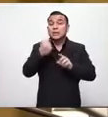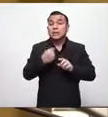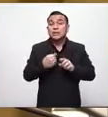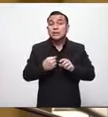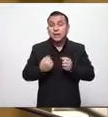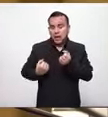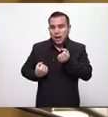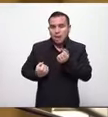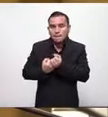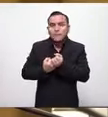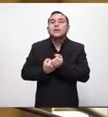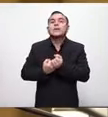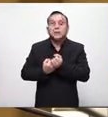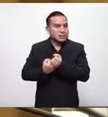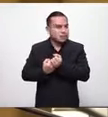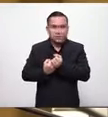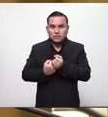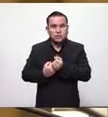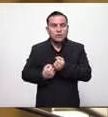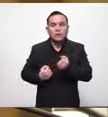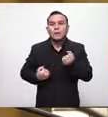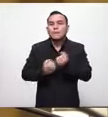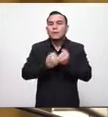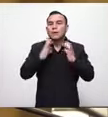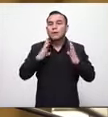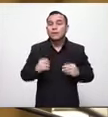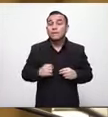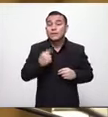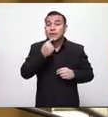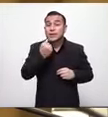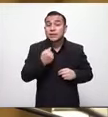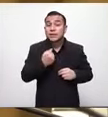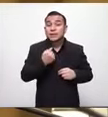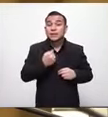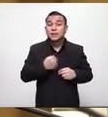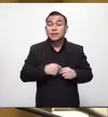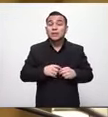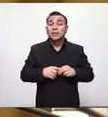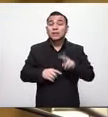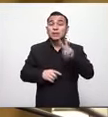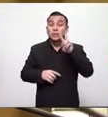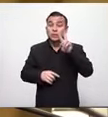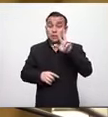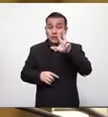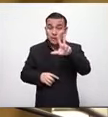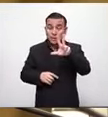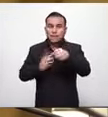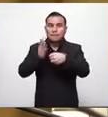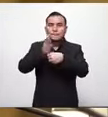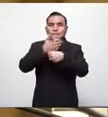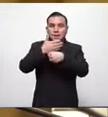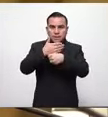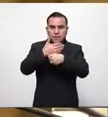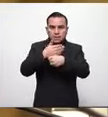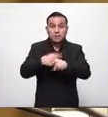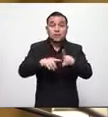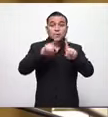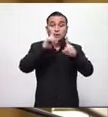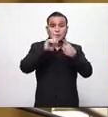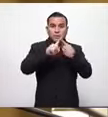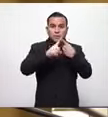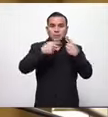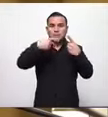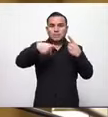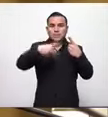en contra de este trabajo que está haciendo el gobierno son solamente tres partidos PDC